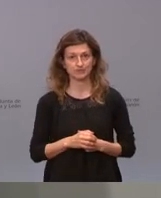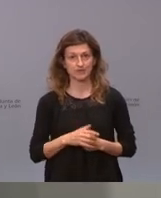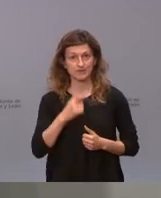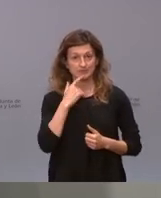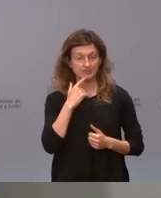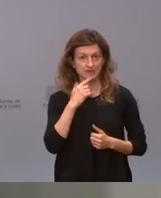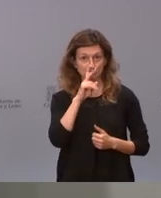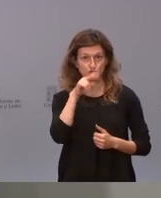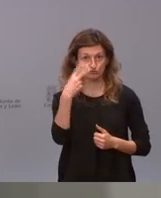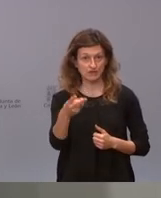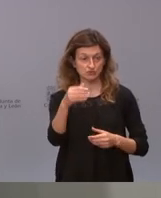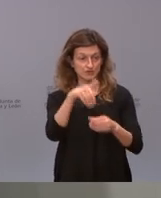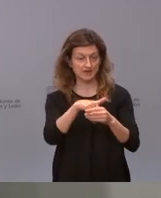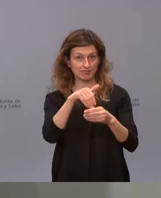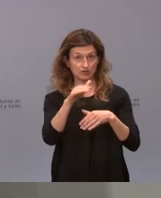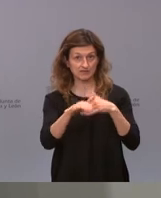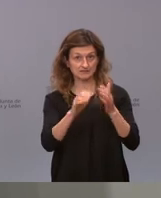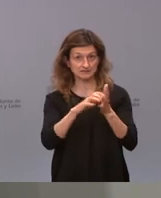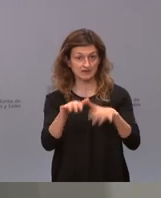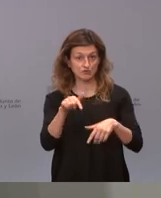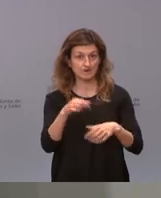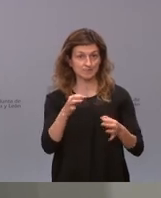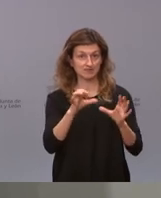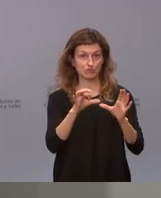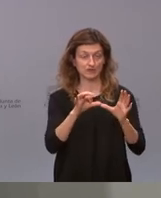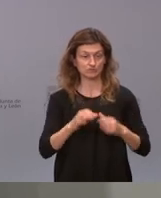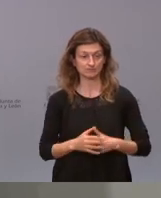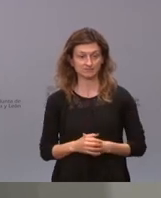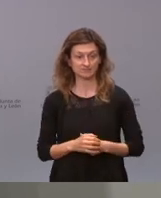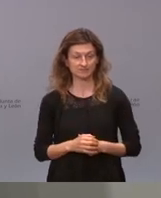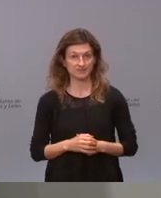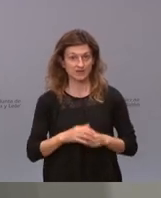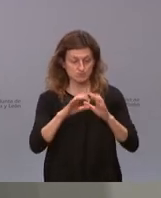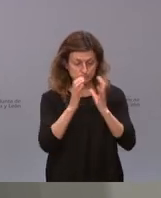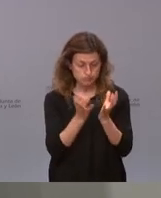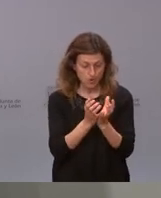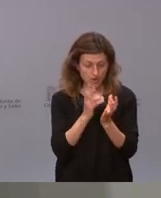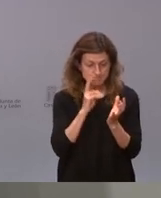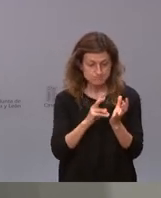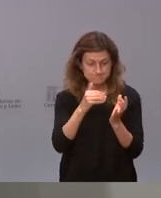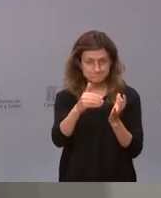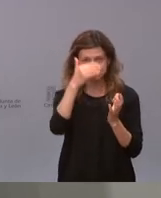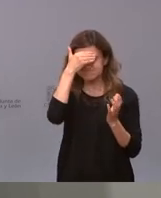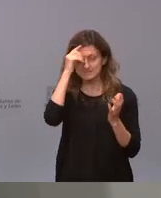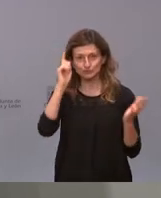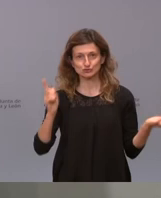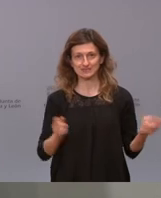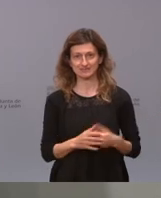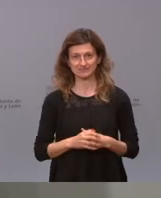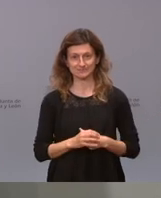comunidad dentro de dos años cuando sean las elecciones y nuestro partido tengo la bola de cristal no veo nada últimamente esto está